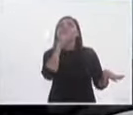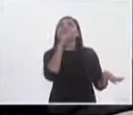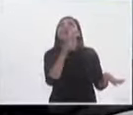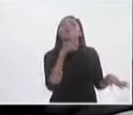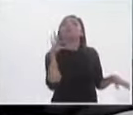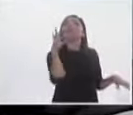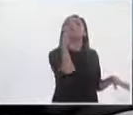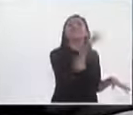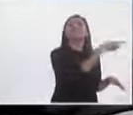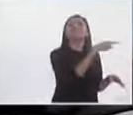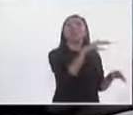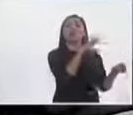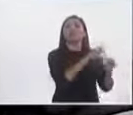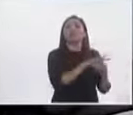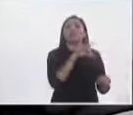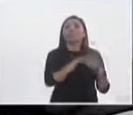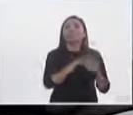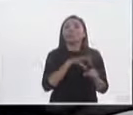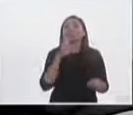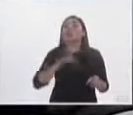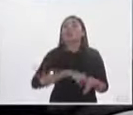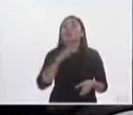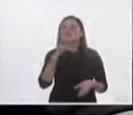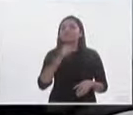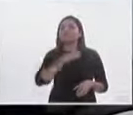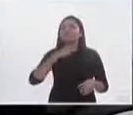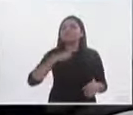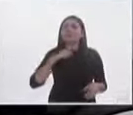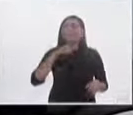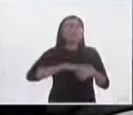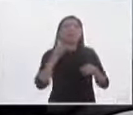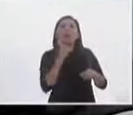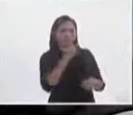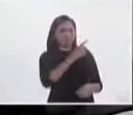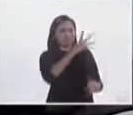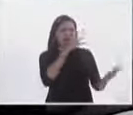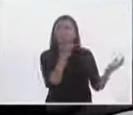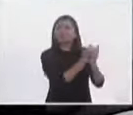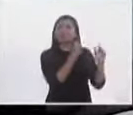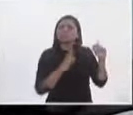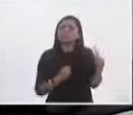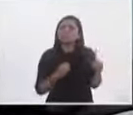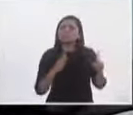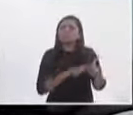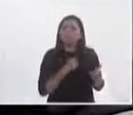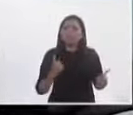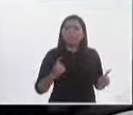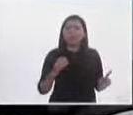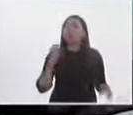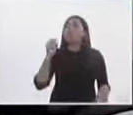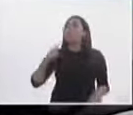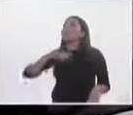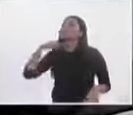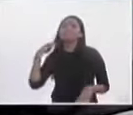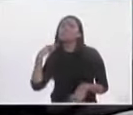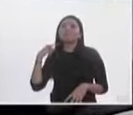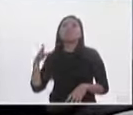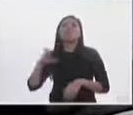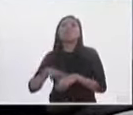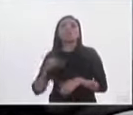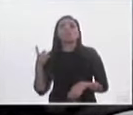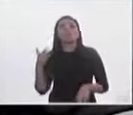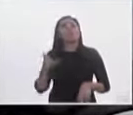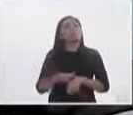ciudadanos yo me inclino más a que hay que buscar ahí la explicación de por qué gana o pierde un partido o un candidato ahí creo que